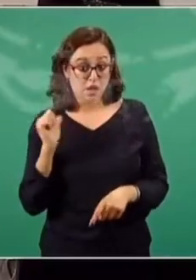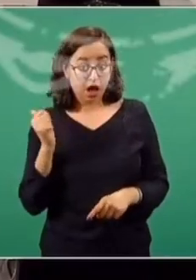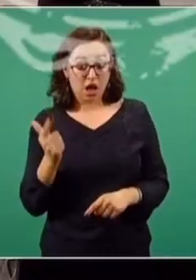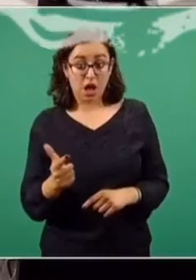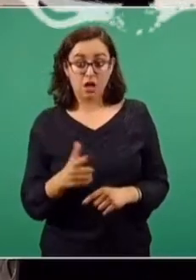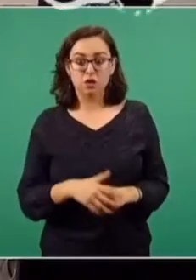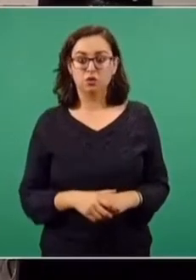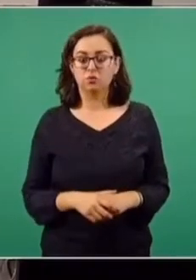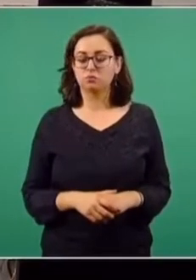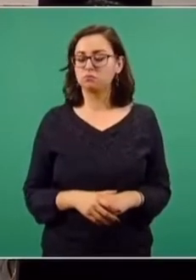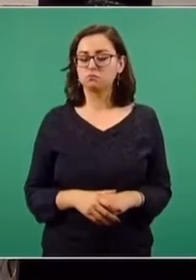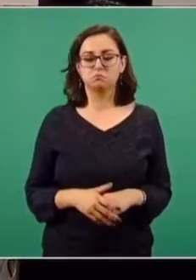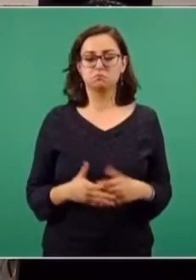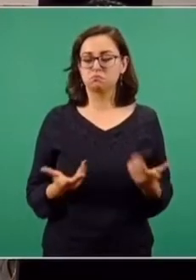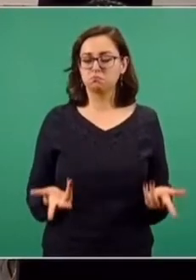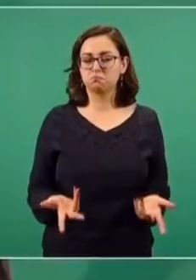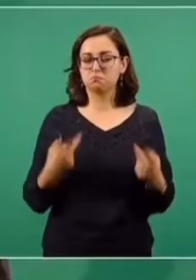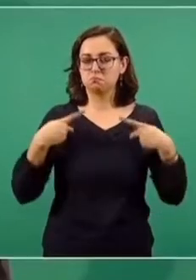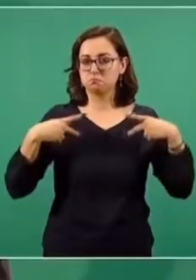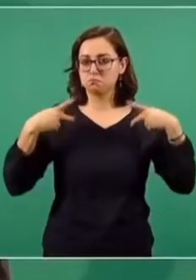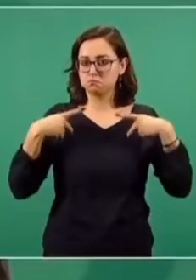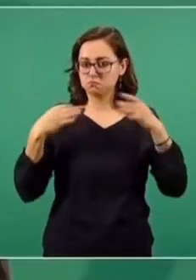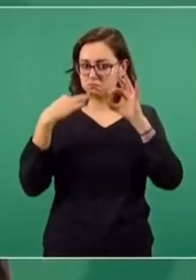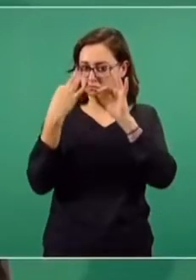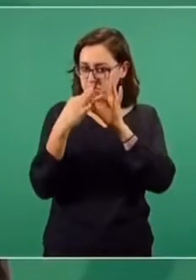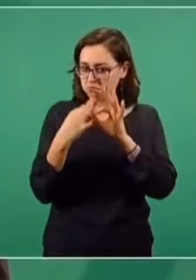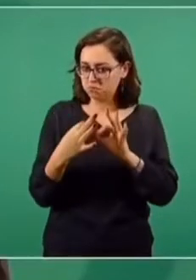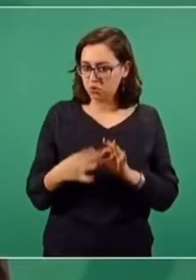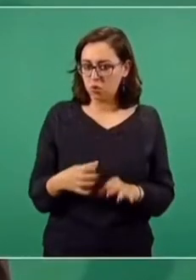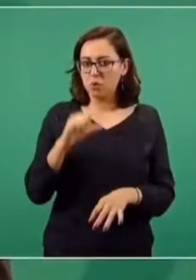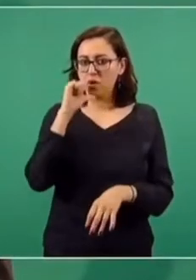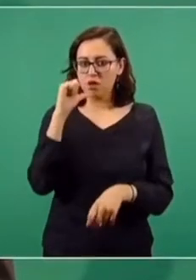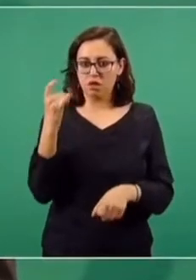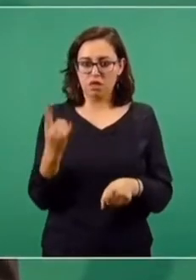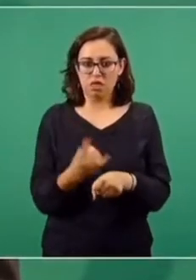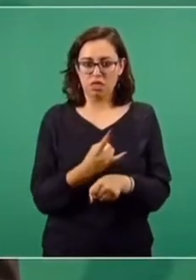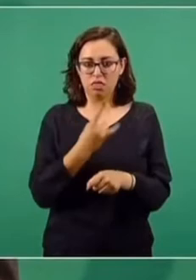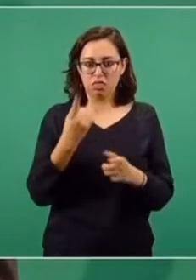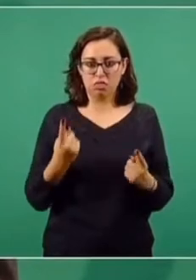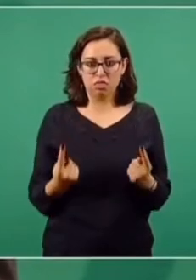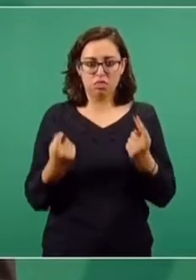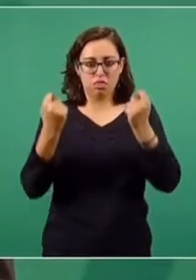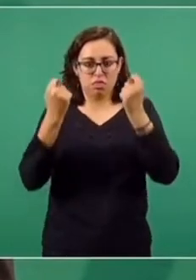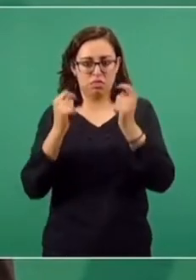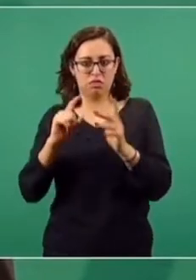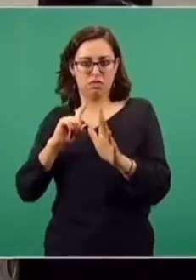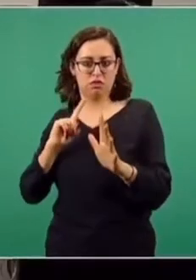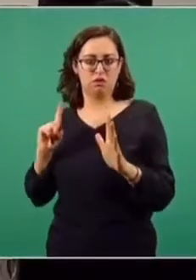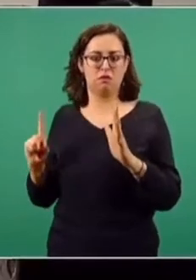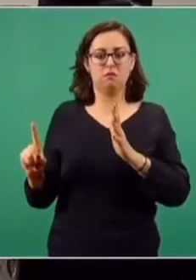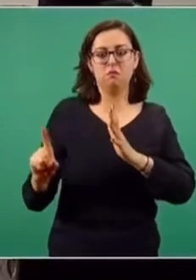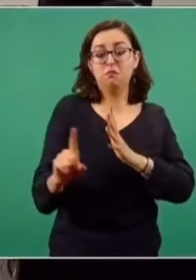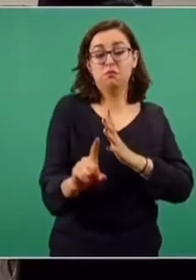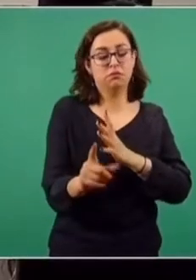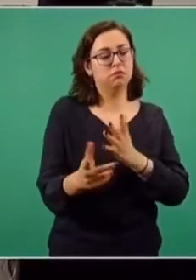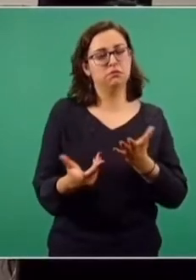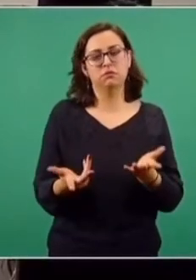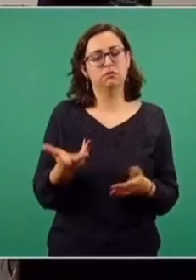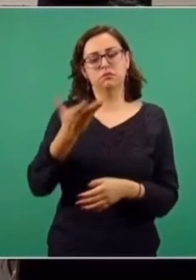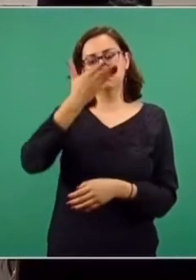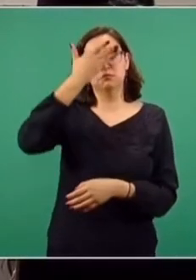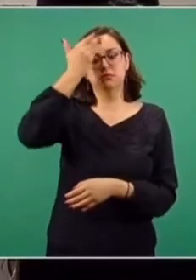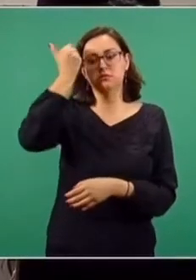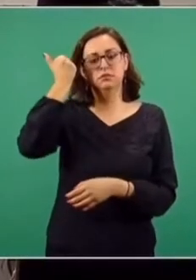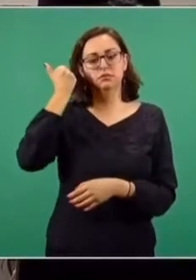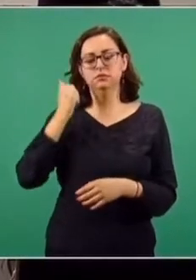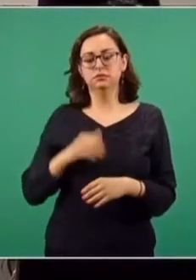Sobre cuántas personas que no cumplen con los criterios se han vacunado, yo en